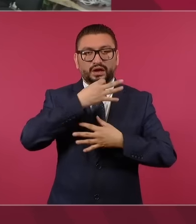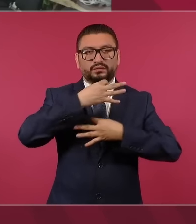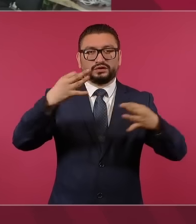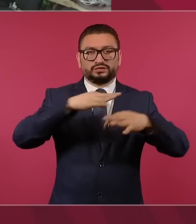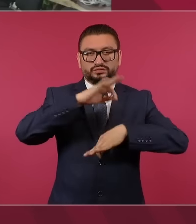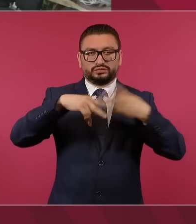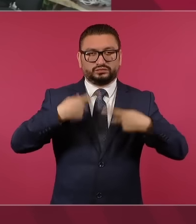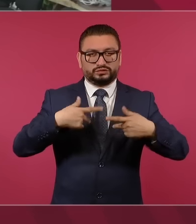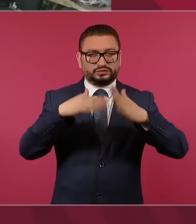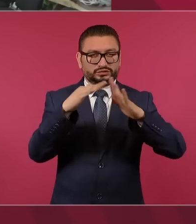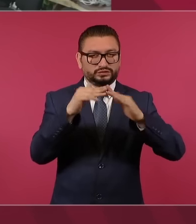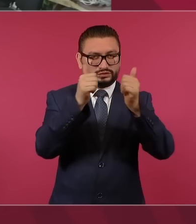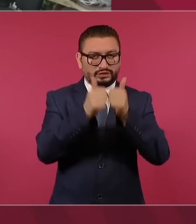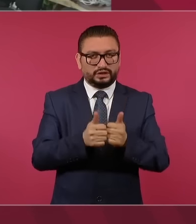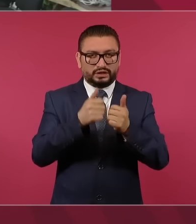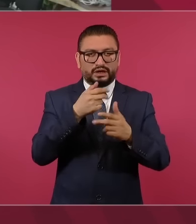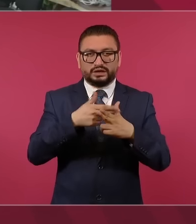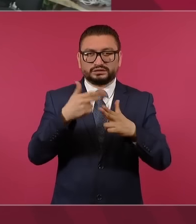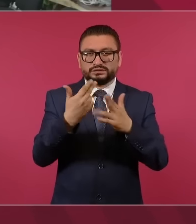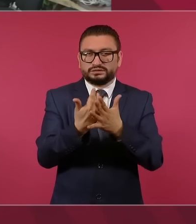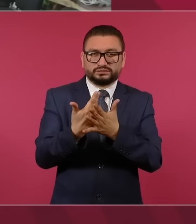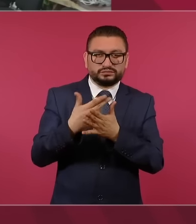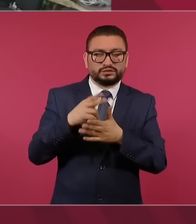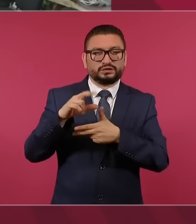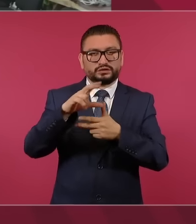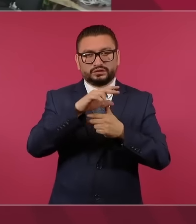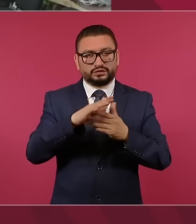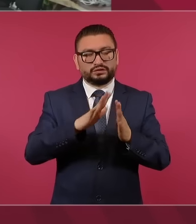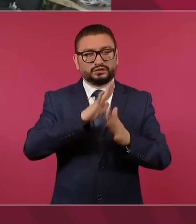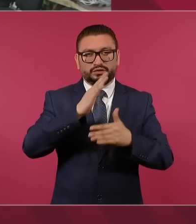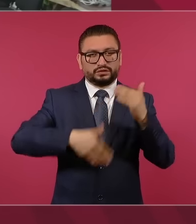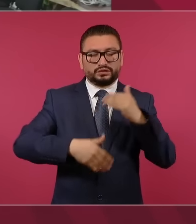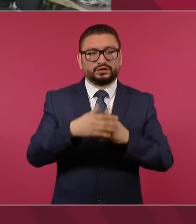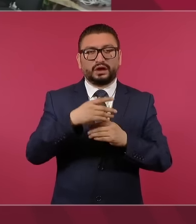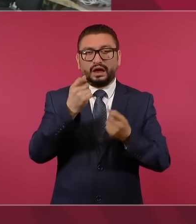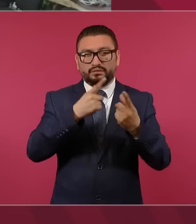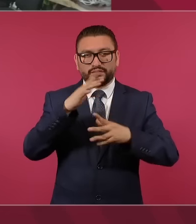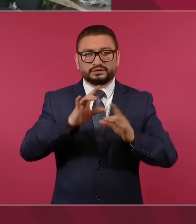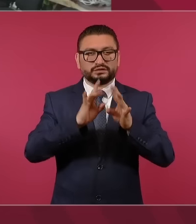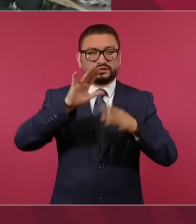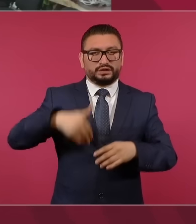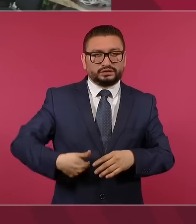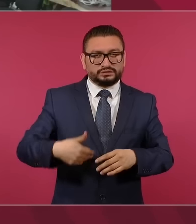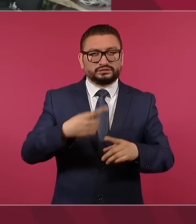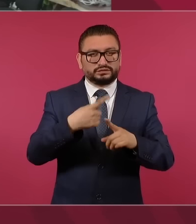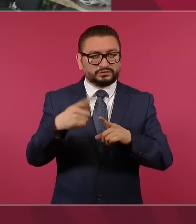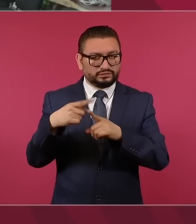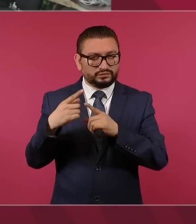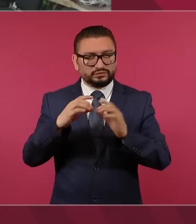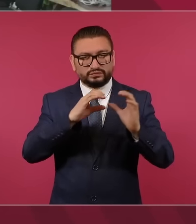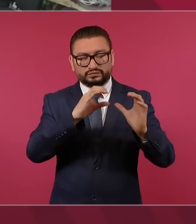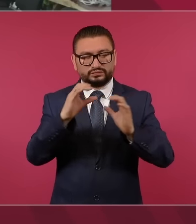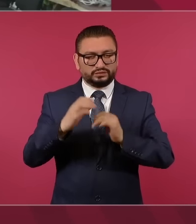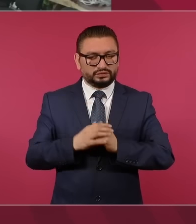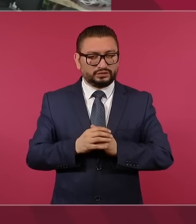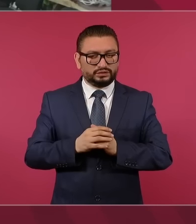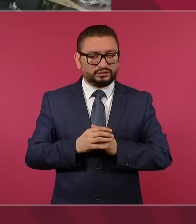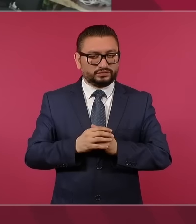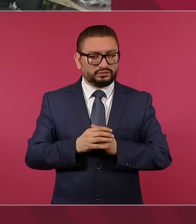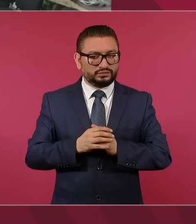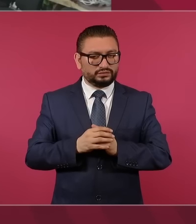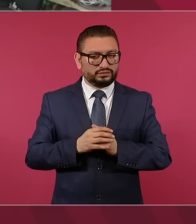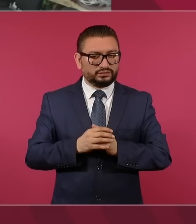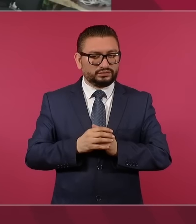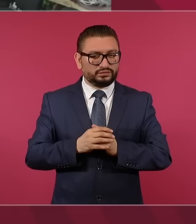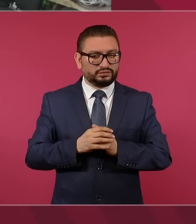casa hasta que no pase la contingencia. A veces ocurren accidentes, en una parada toma de decisiones, a pensar que la calle pasó,